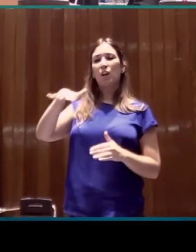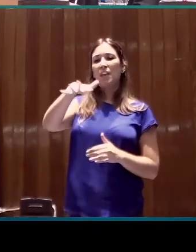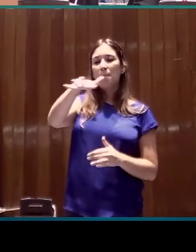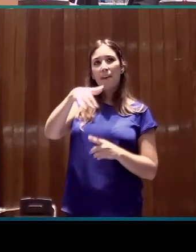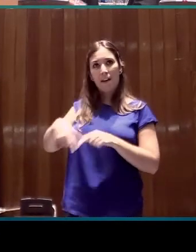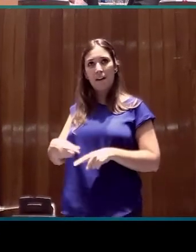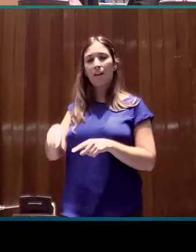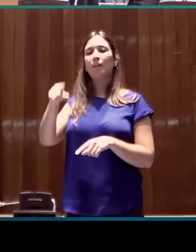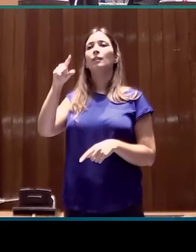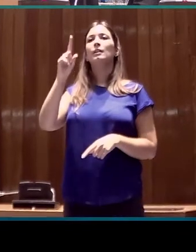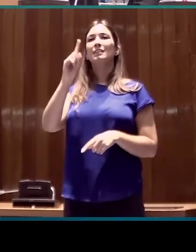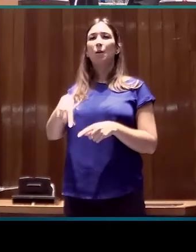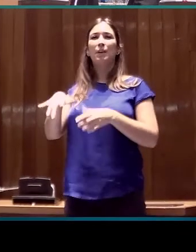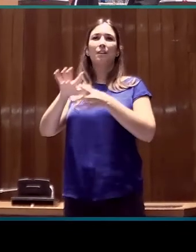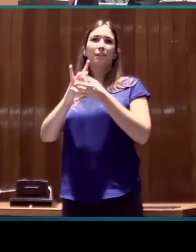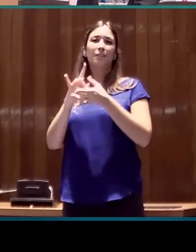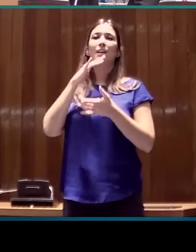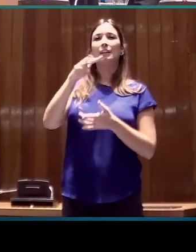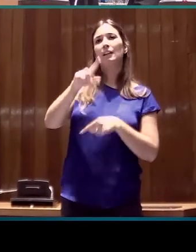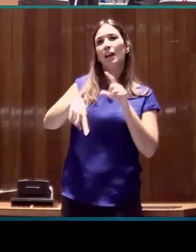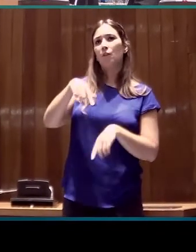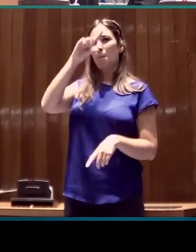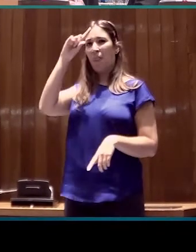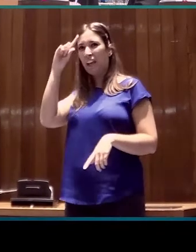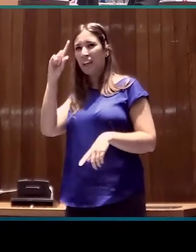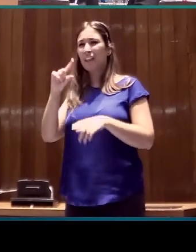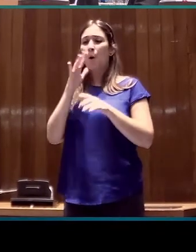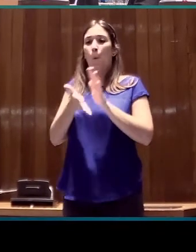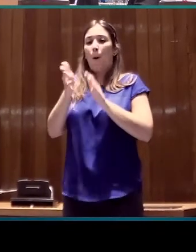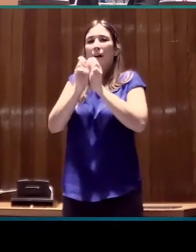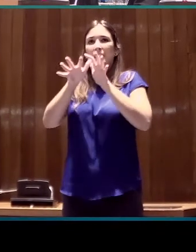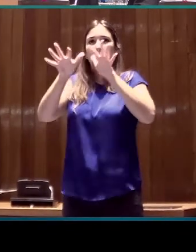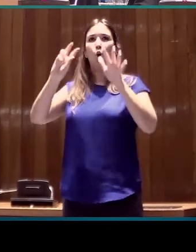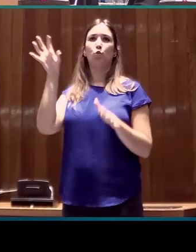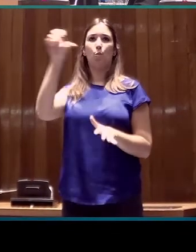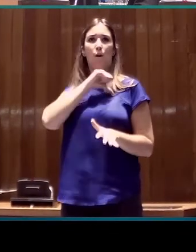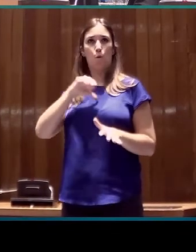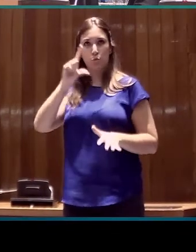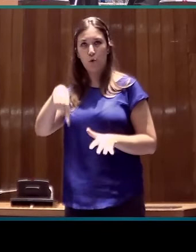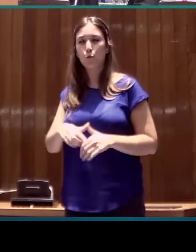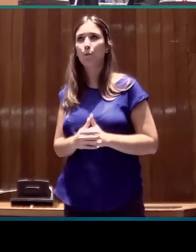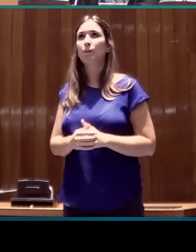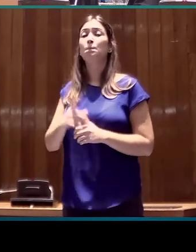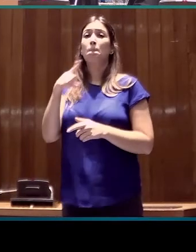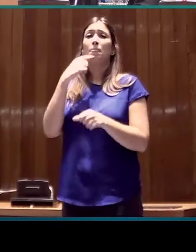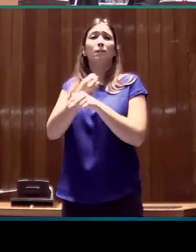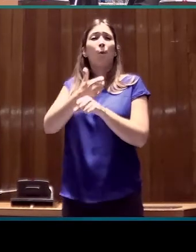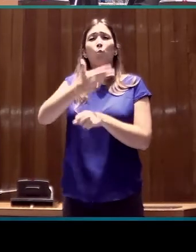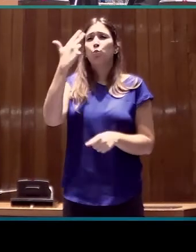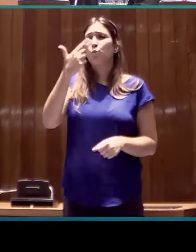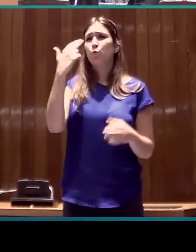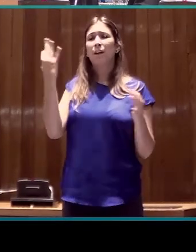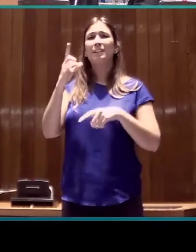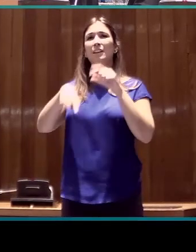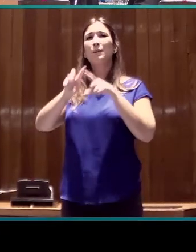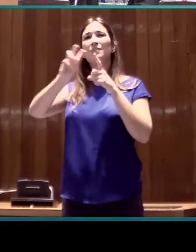signos española, toponimia de Castilla y León, toponimia de Madrid, y estamos ampliándola a algunas otras comunidades. Un trabajo muy interesante sobre la